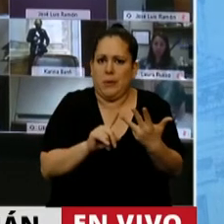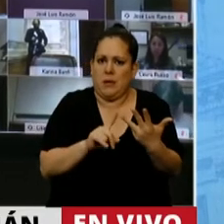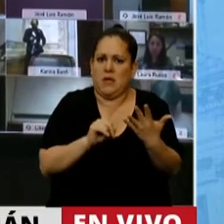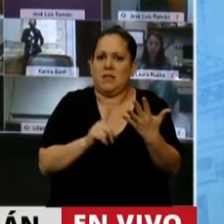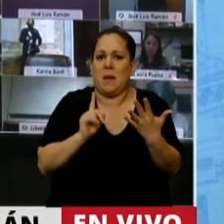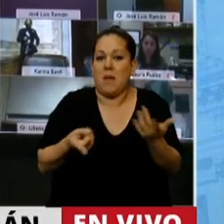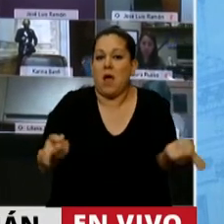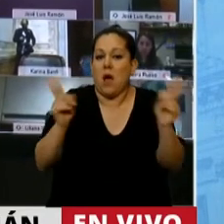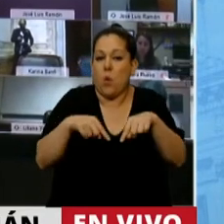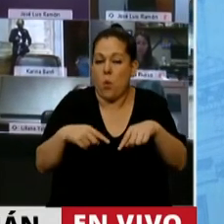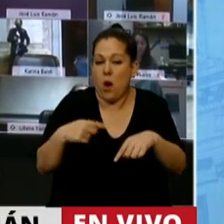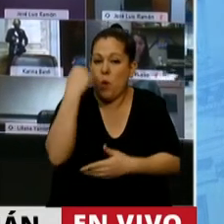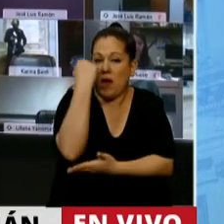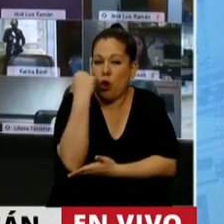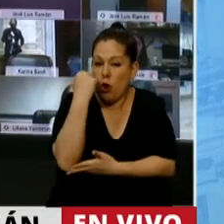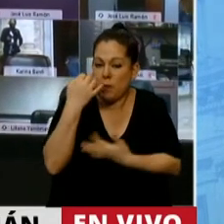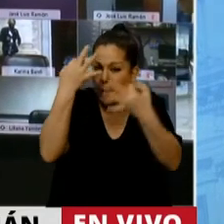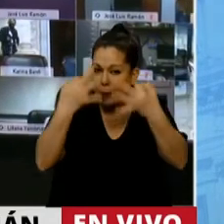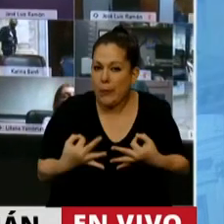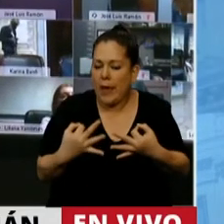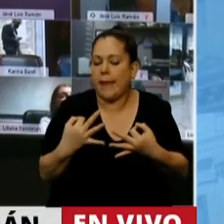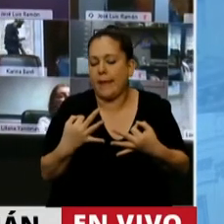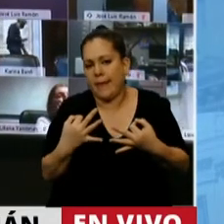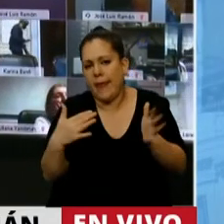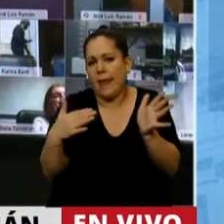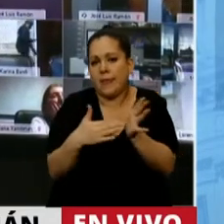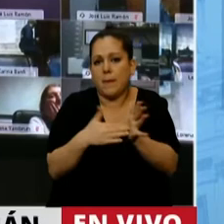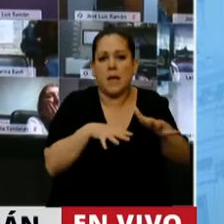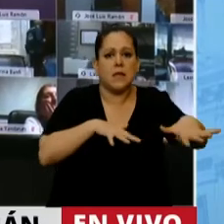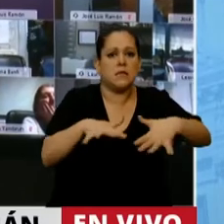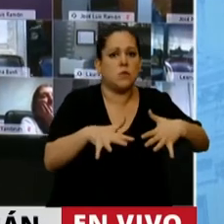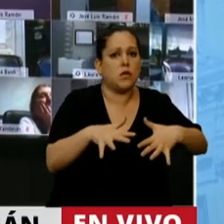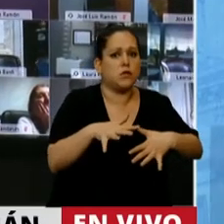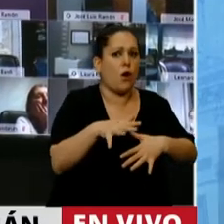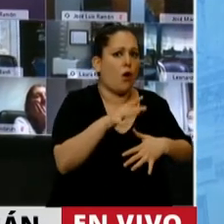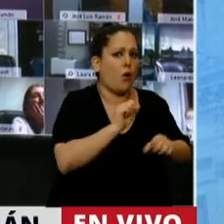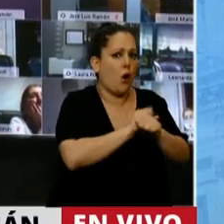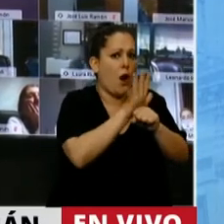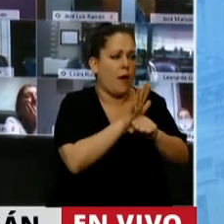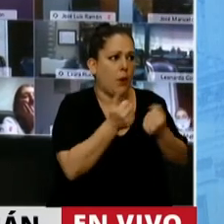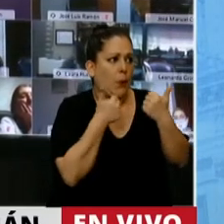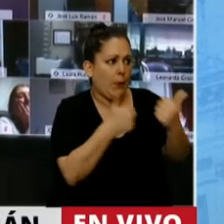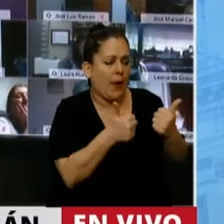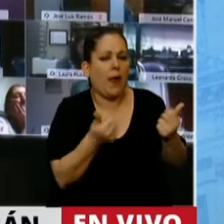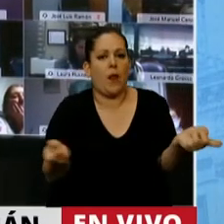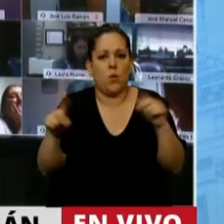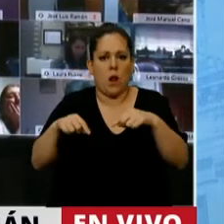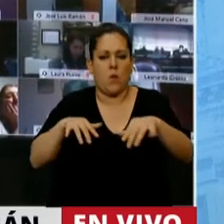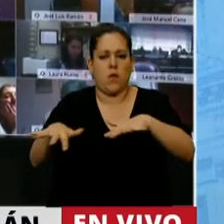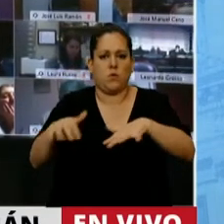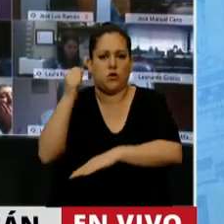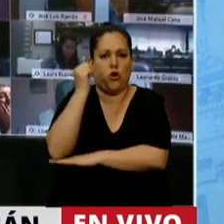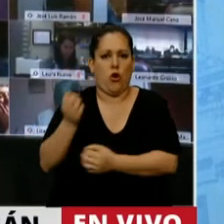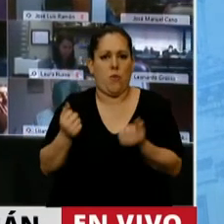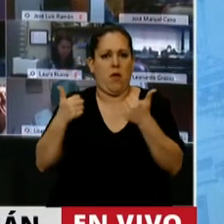una recuperación económica en la medida que la situación sanitaria vaya mejorando día a día. Por eso cuando observamos